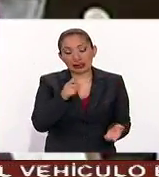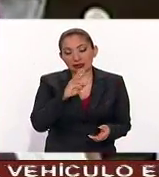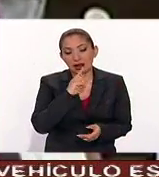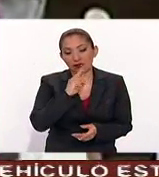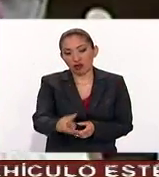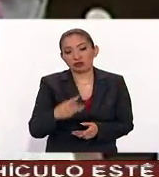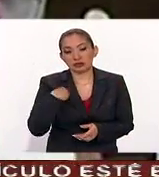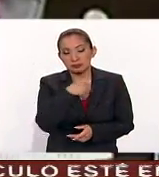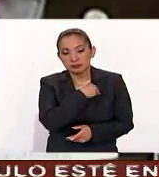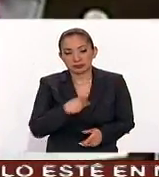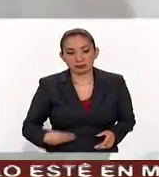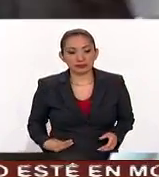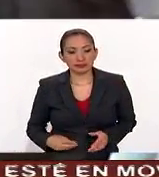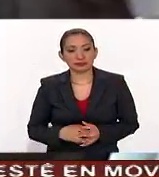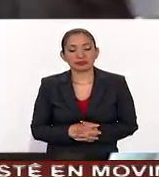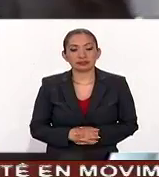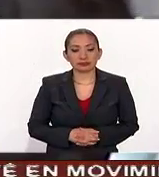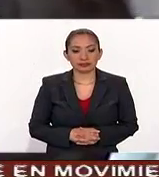la voz de la ministra.